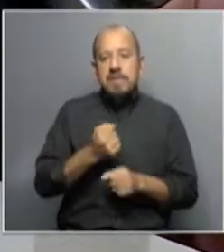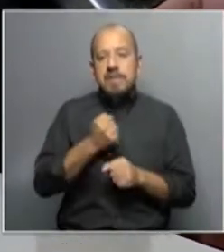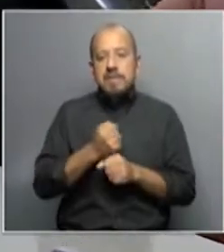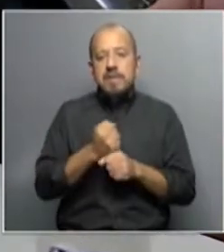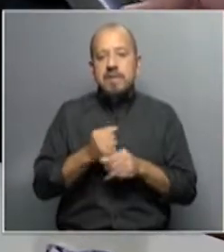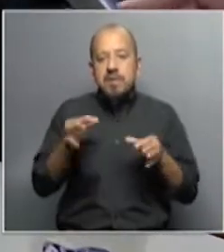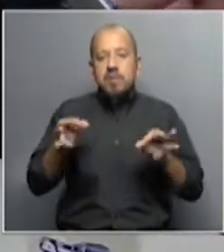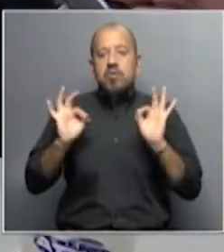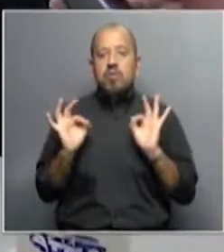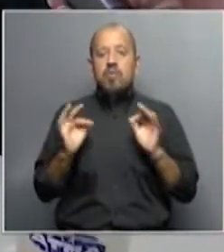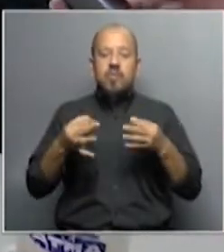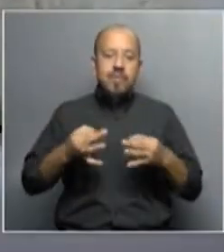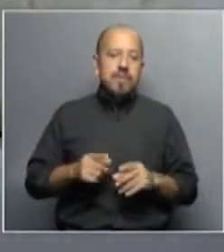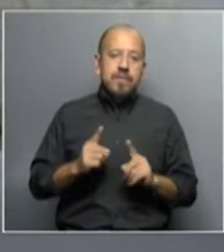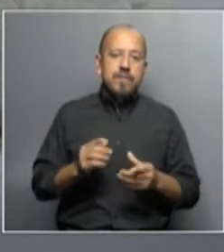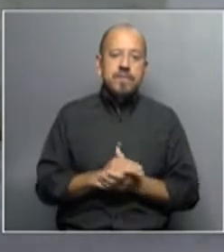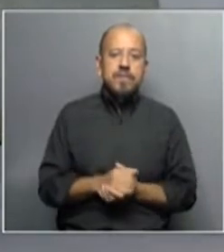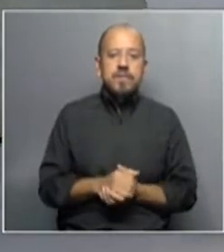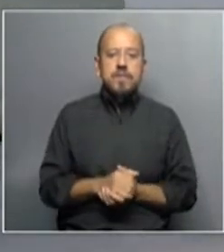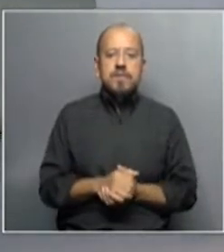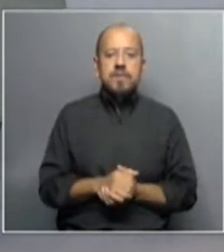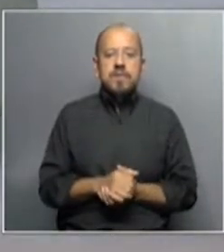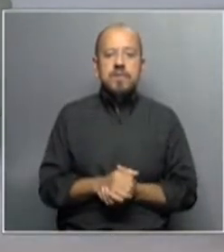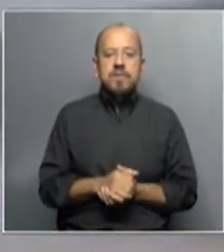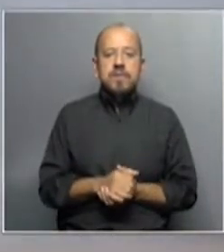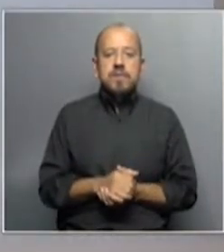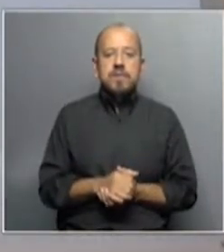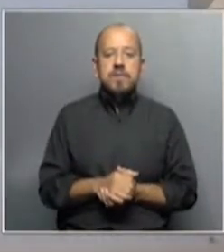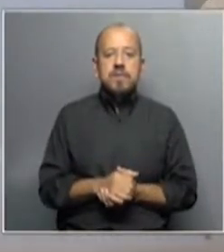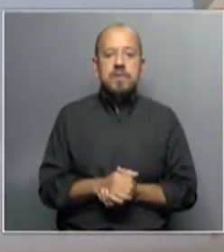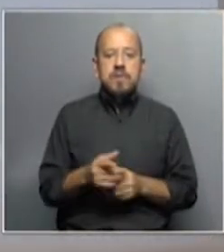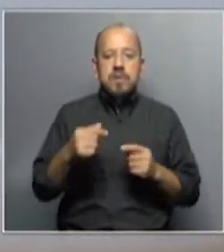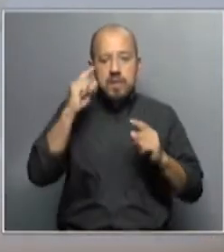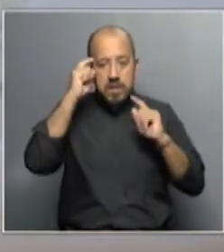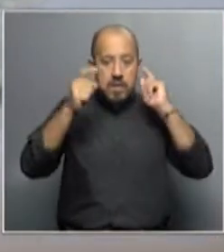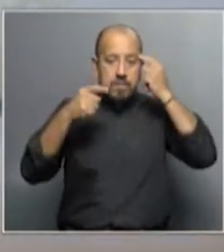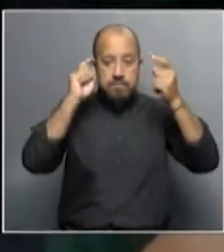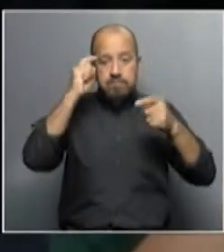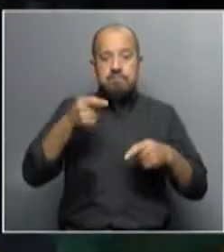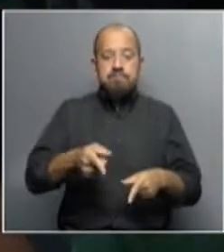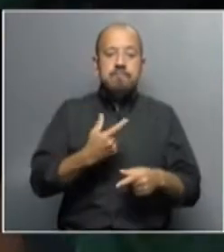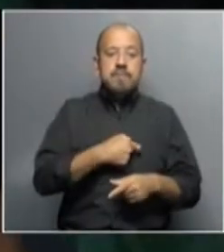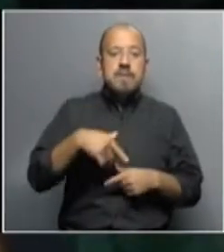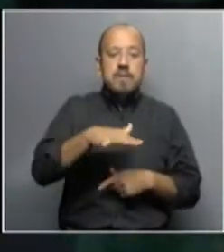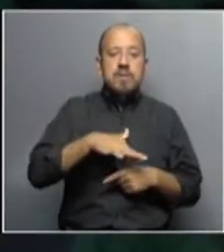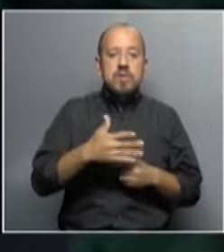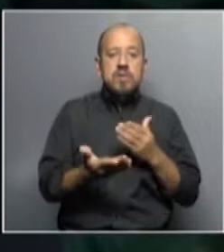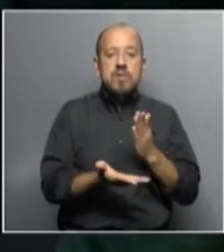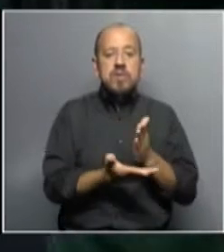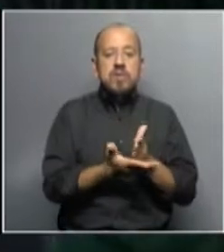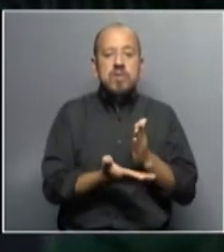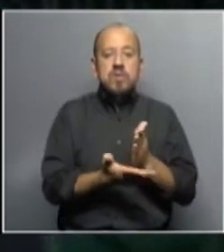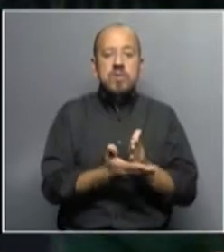satisfacción. Es encantador aportar a la sociedad, ¿no? De ayudar es algo